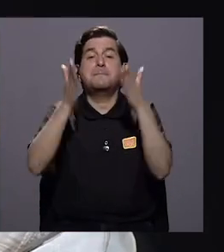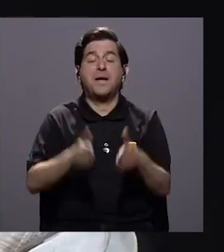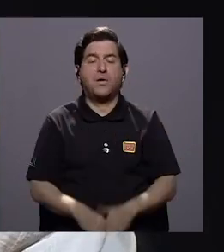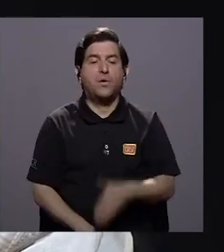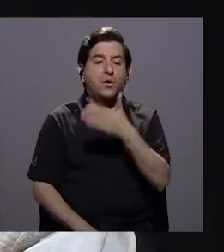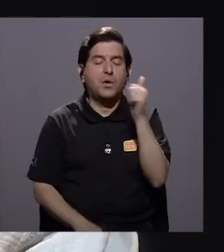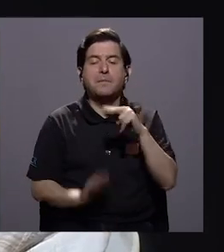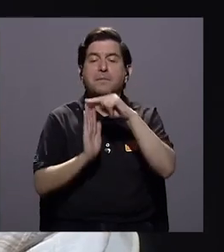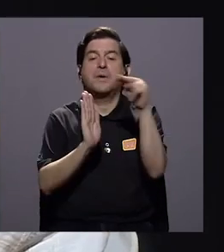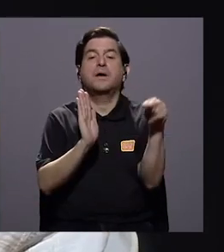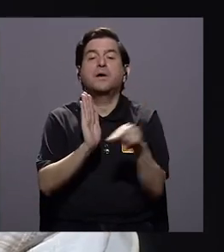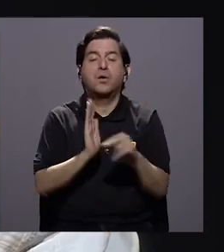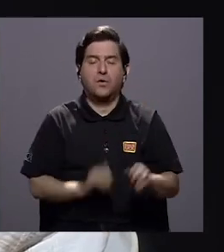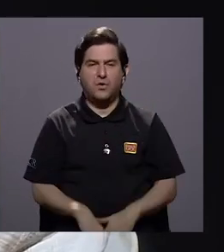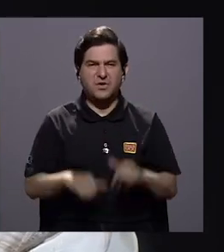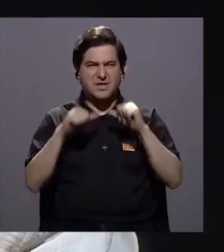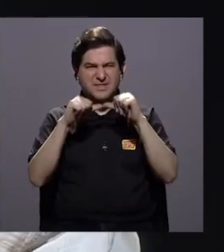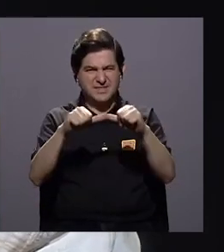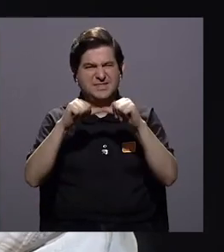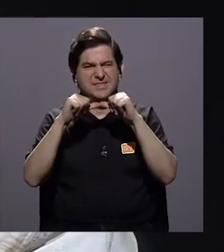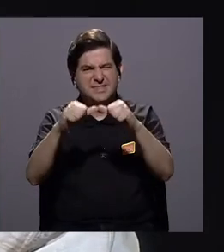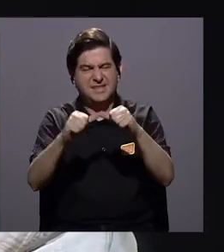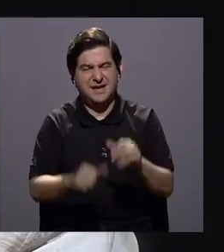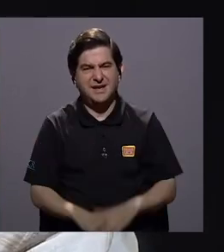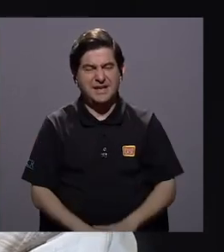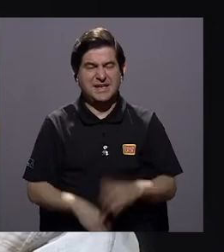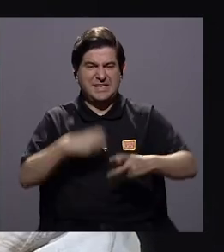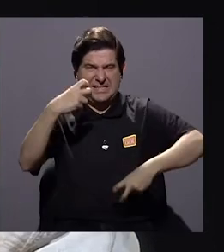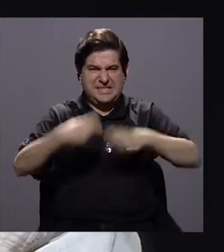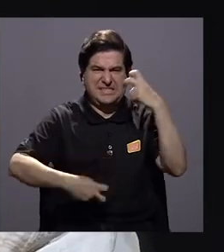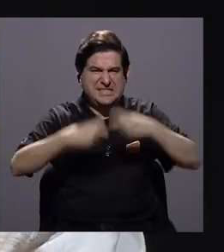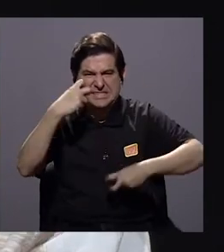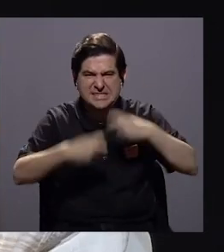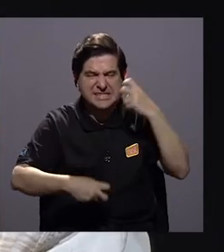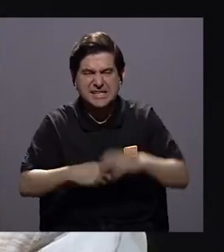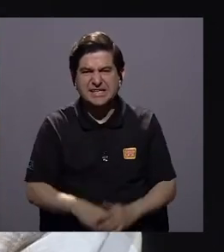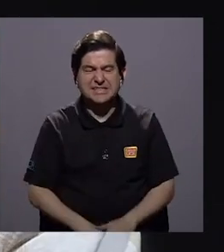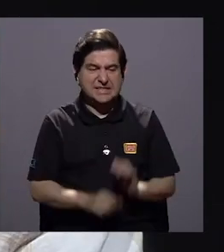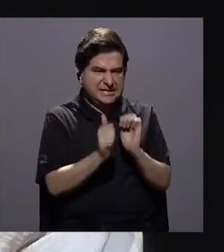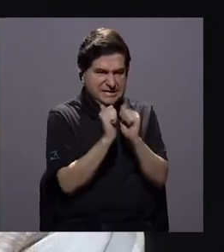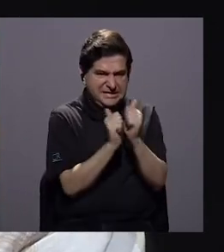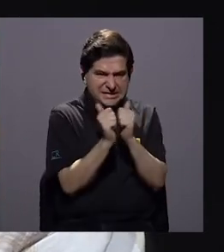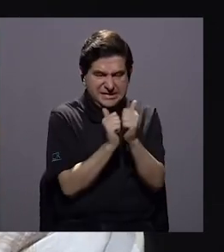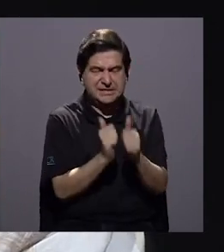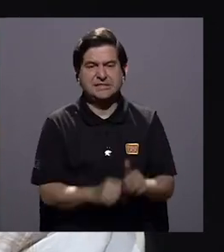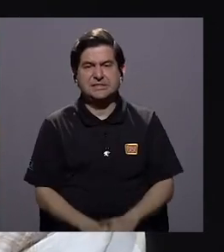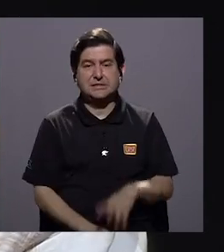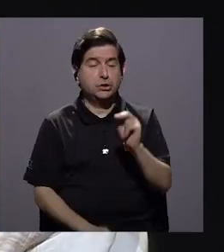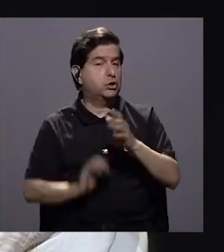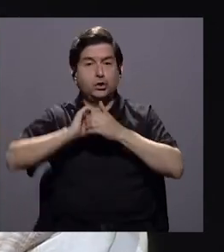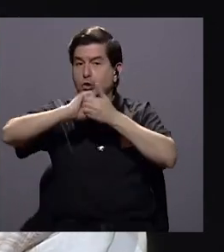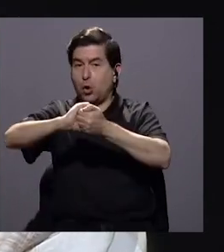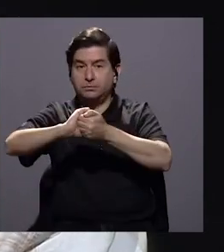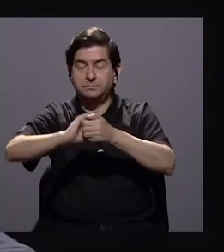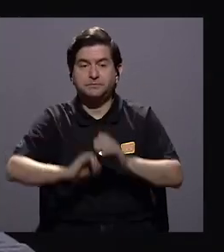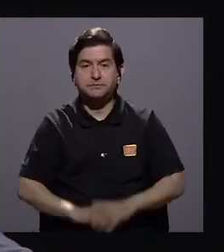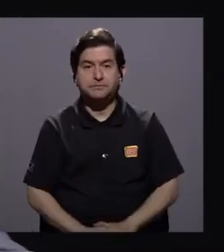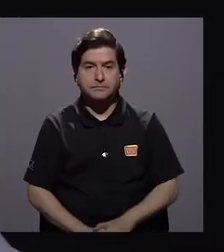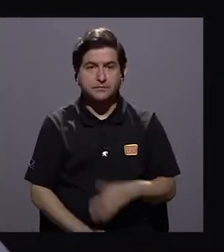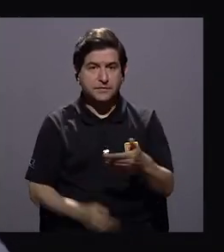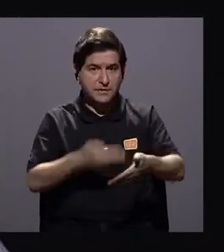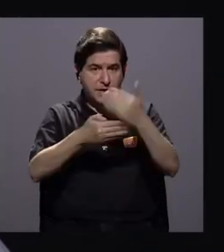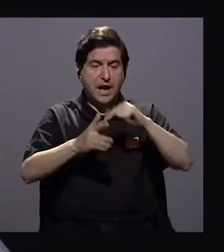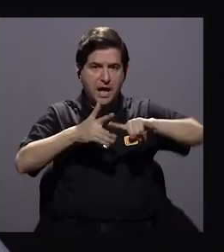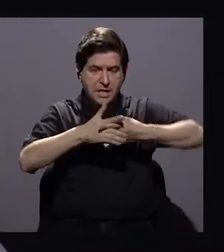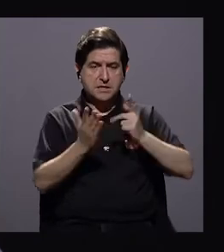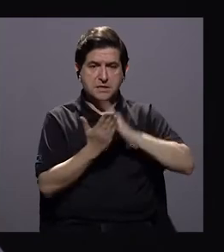estudiantes, son los mejores promedios, seguimos con una crisis de competencia y no de solidaridad. Usted me habló ahora,